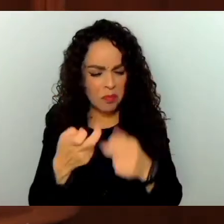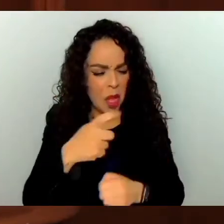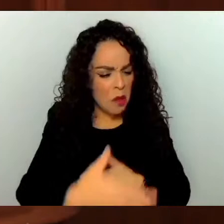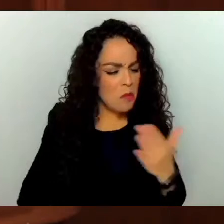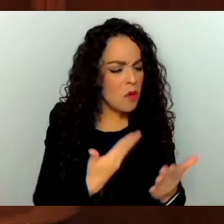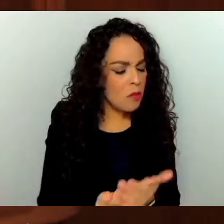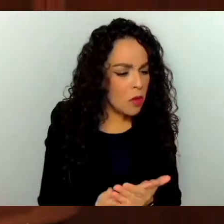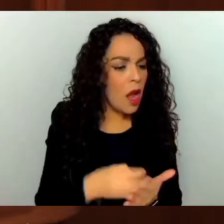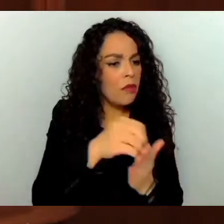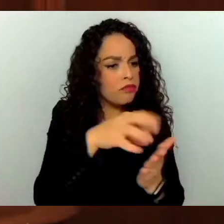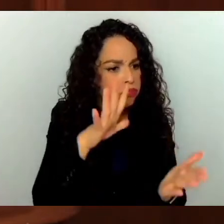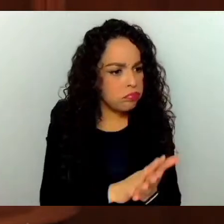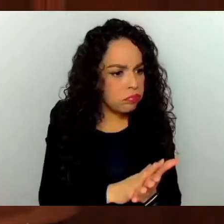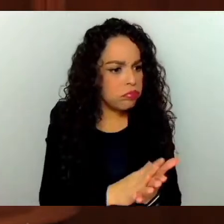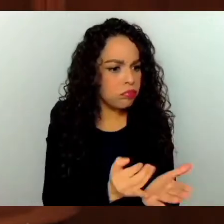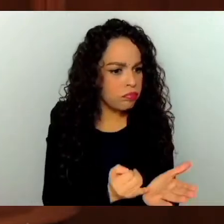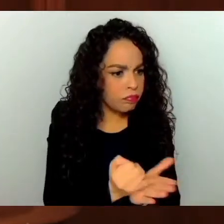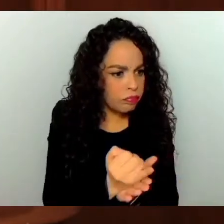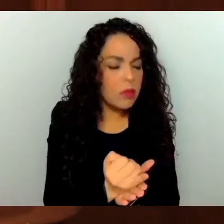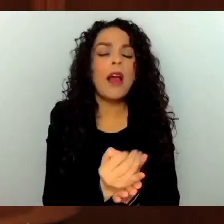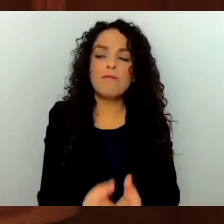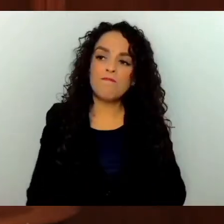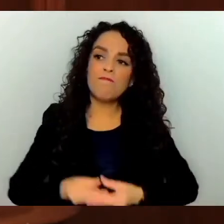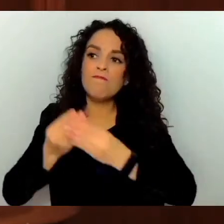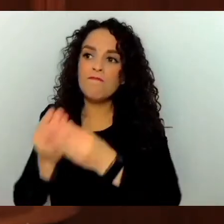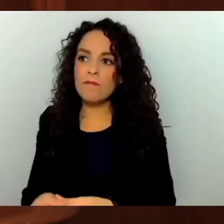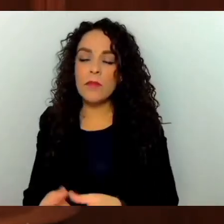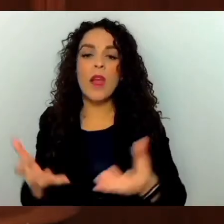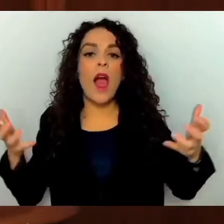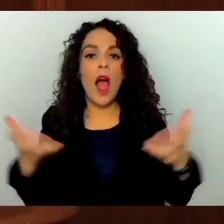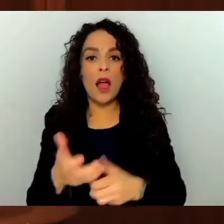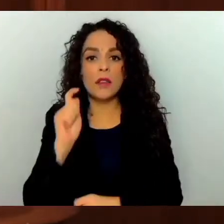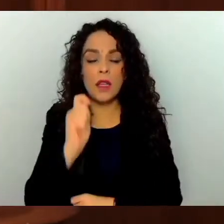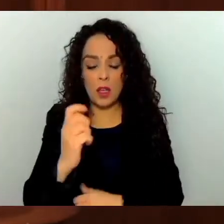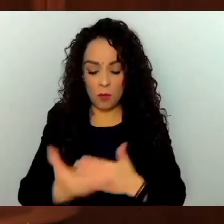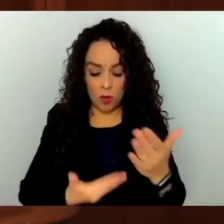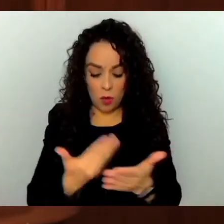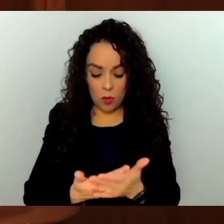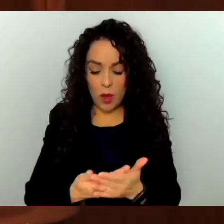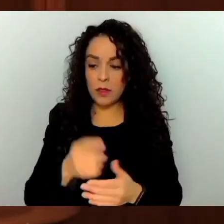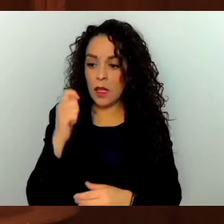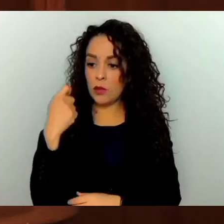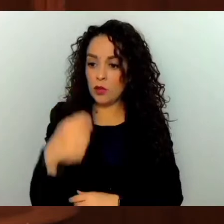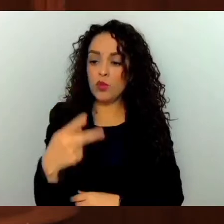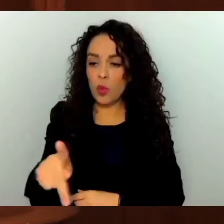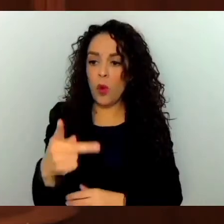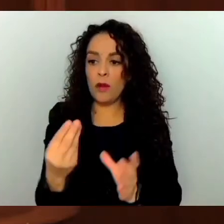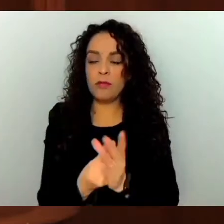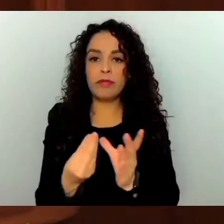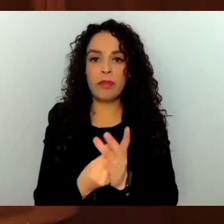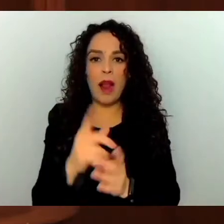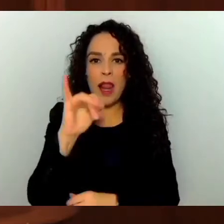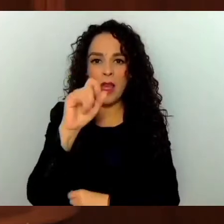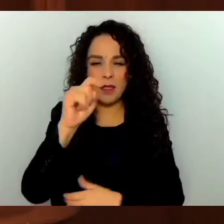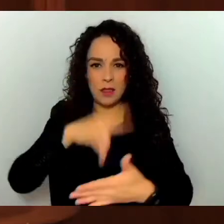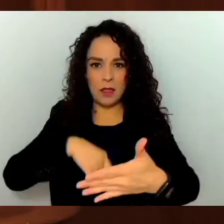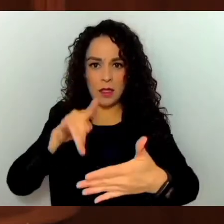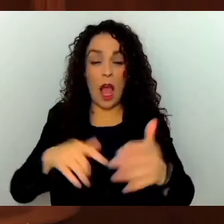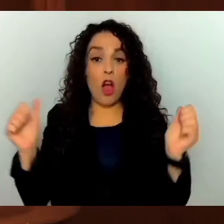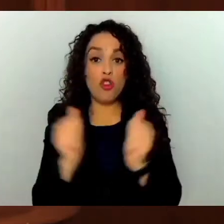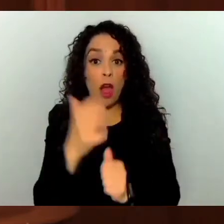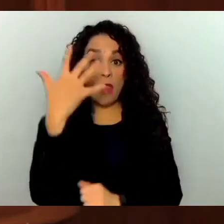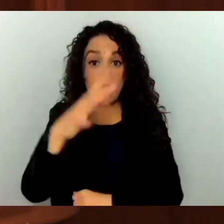integrará el dictamen correspondiente y formulará la propuesta de lista hasta 10 candidatos o